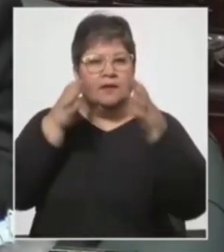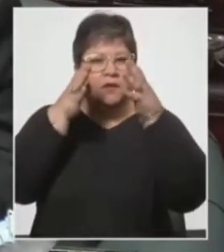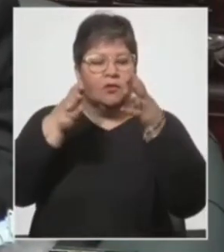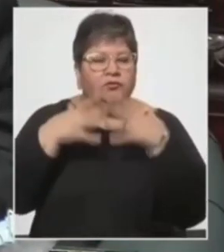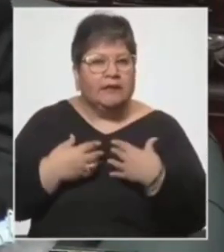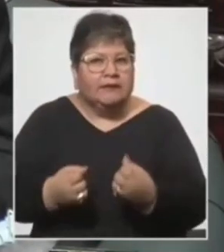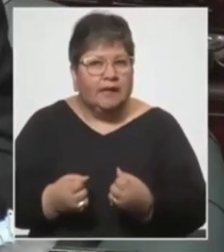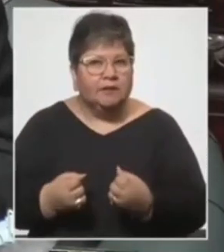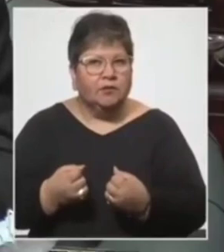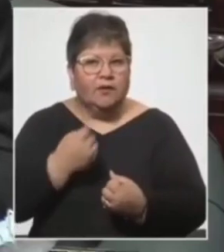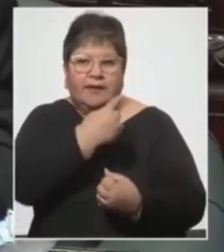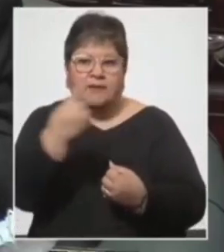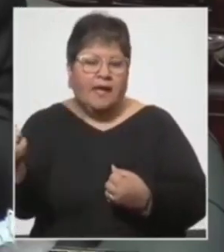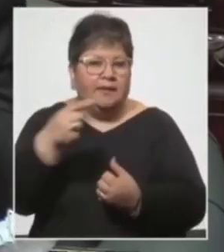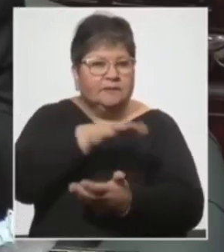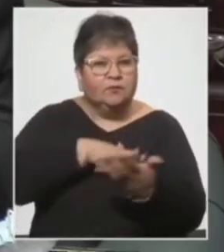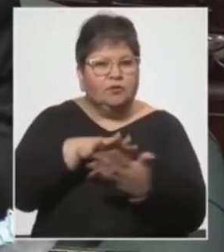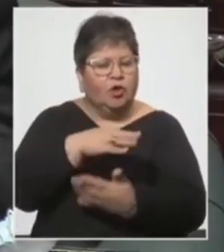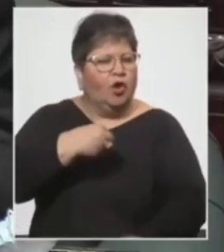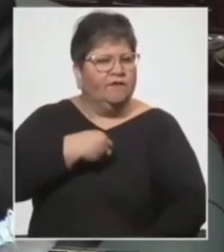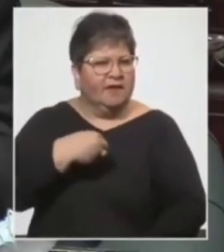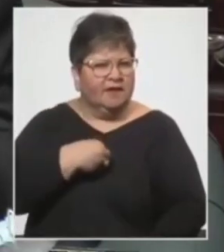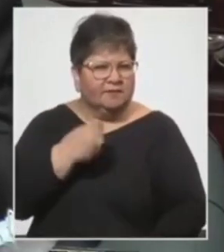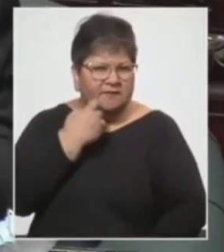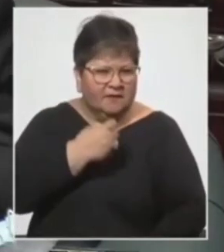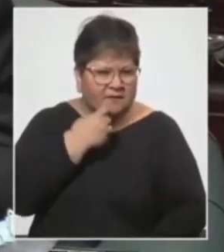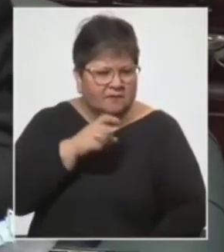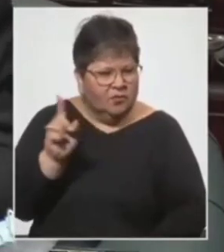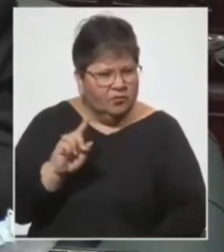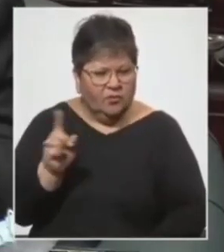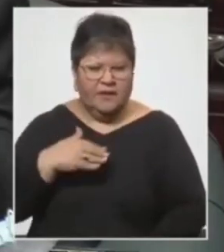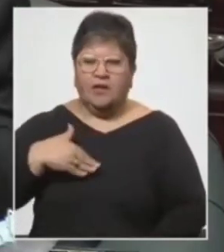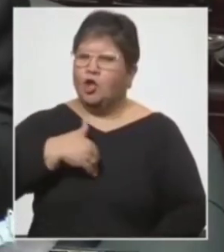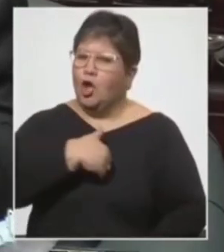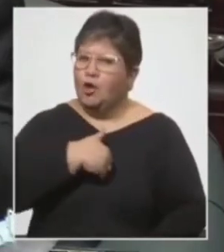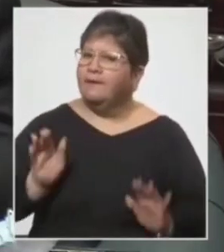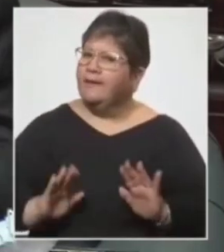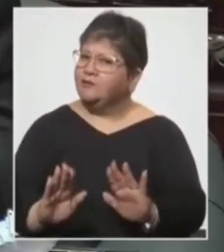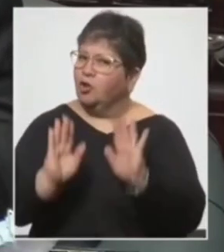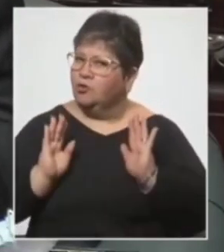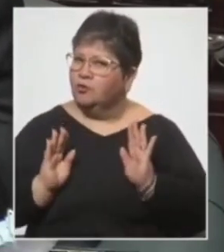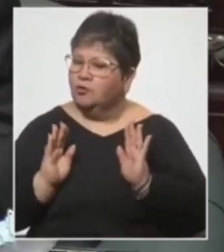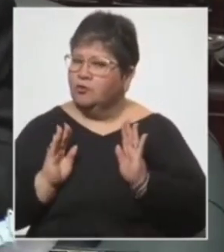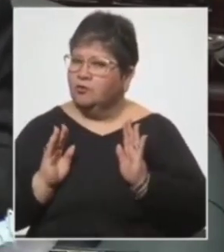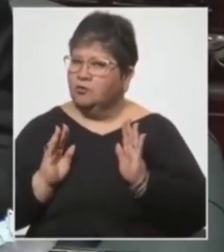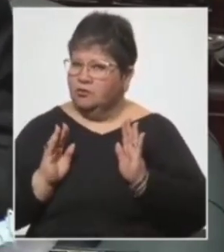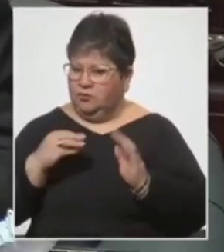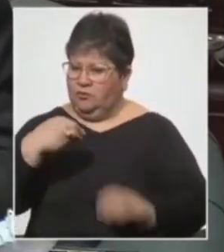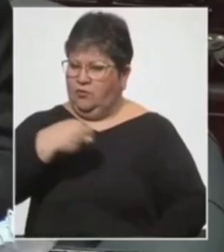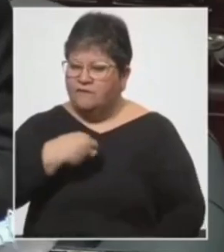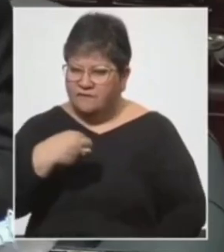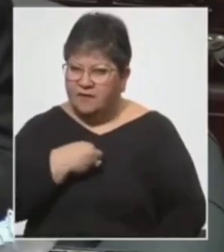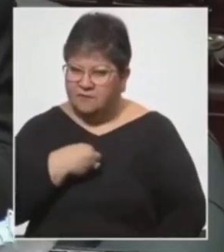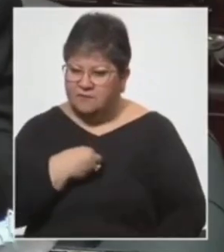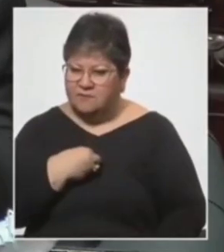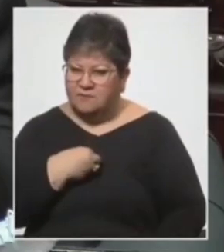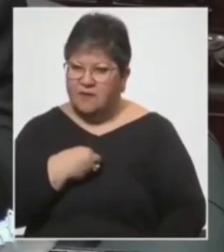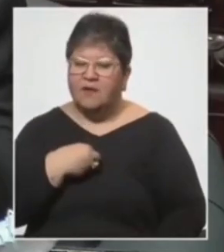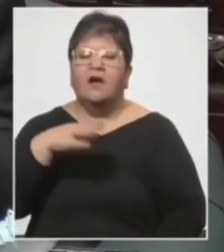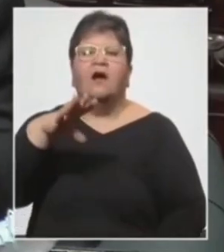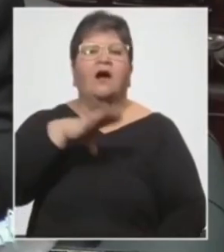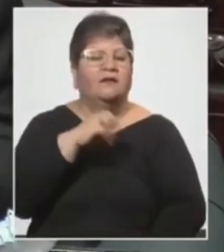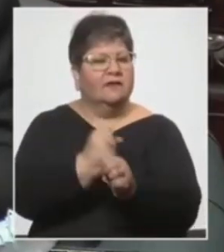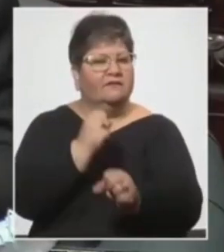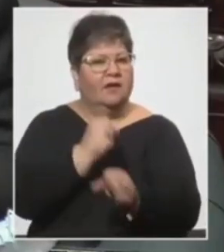Y esto no es desconfianza, es un tema de roles y de preparación. Tenemos las máximas confianzas en la labor